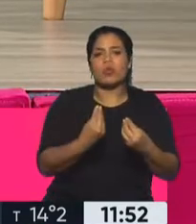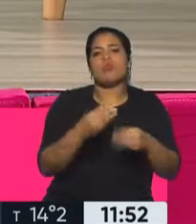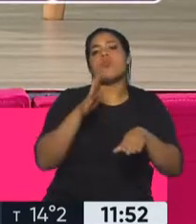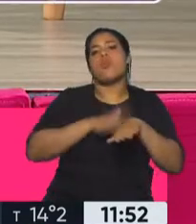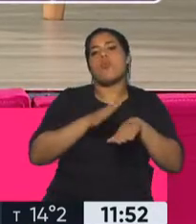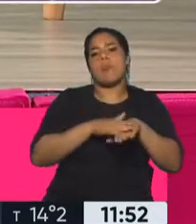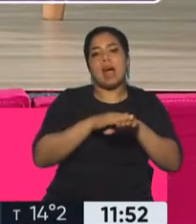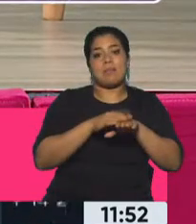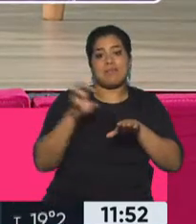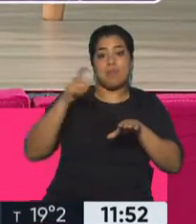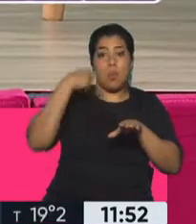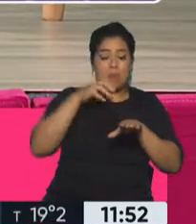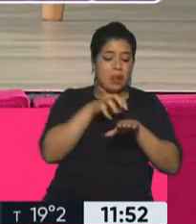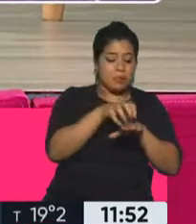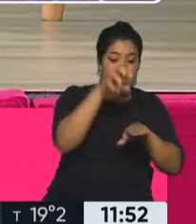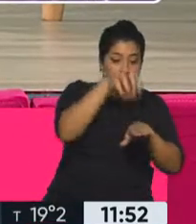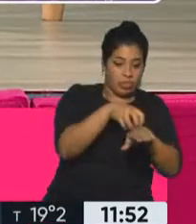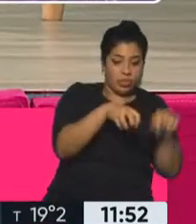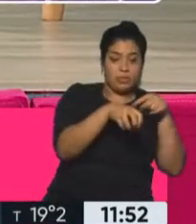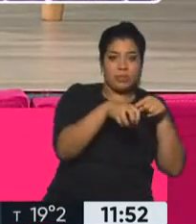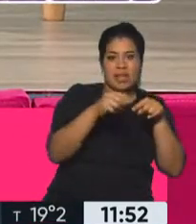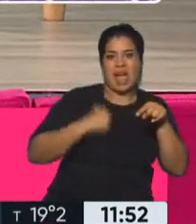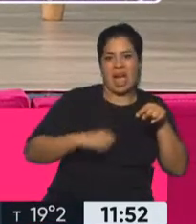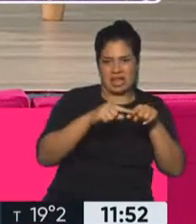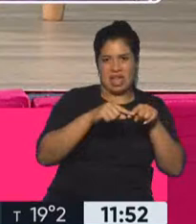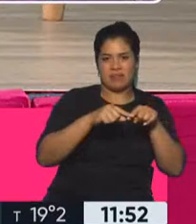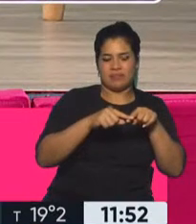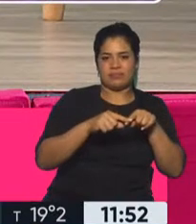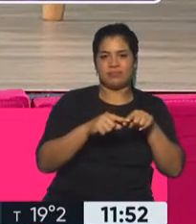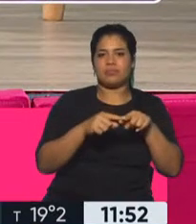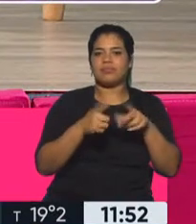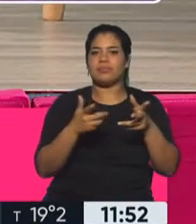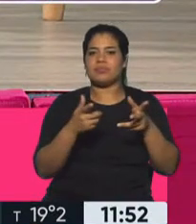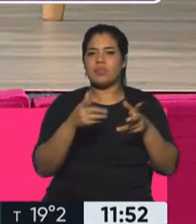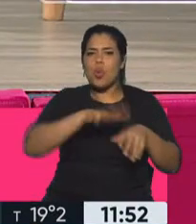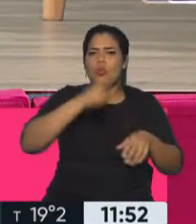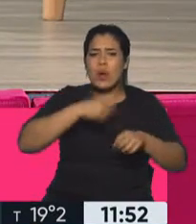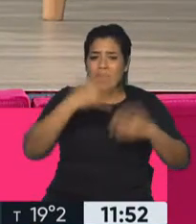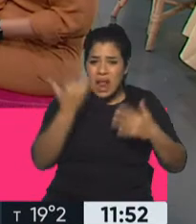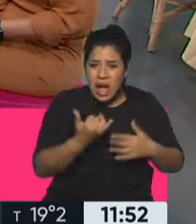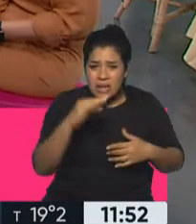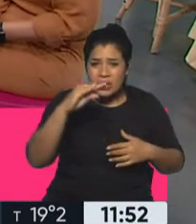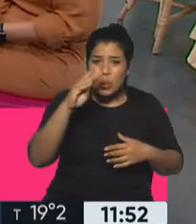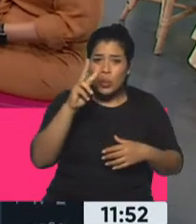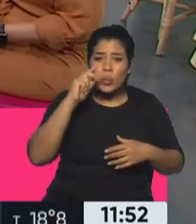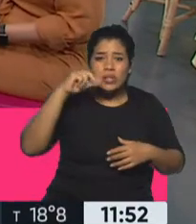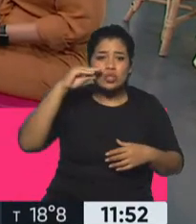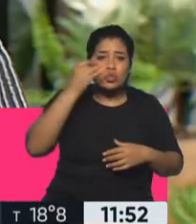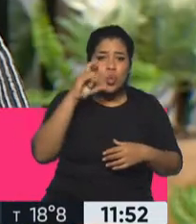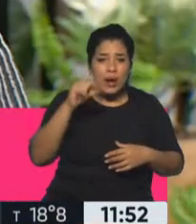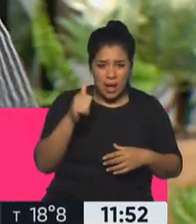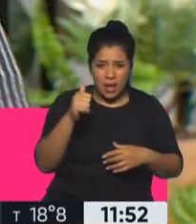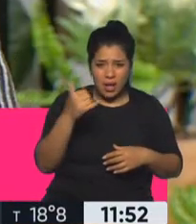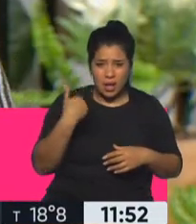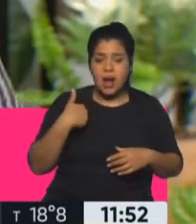¿Cómo están en todo el país? ¿La vinchuca, en cualquier lugar te lo podés agarrar esto? Está, en la vinchuca en sí, en Argentina está desde el